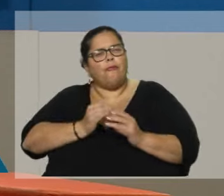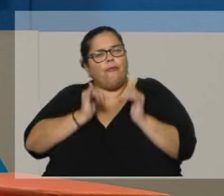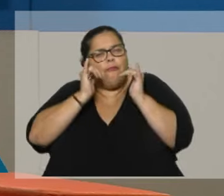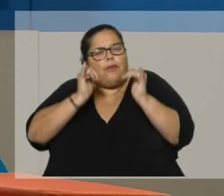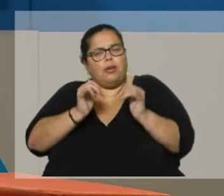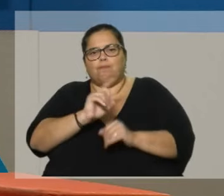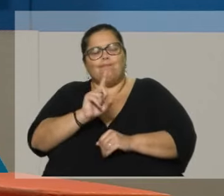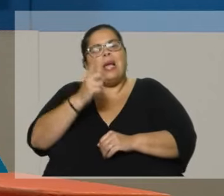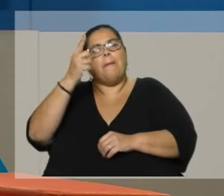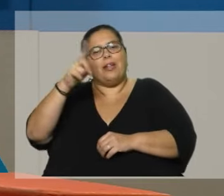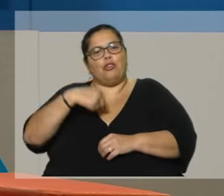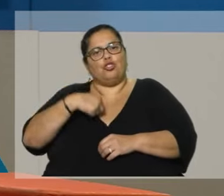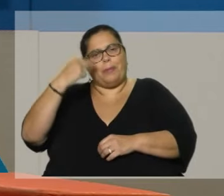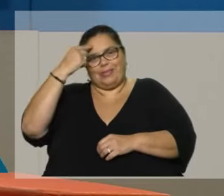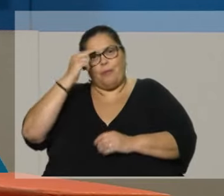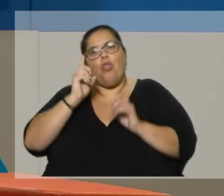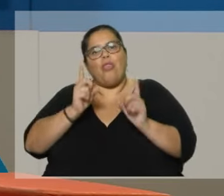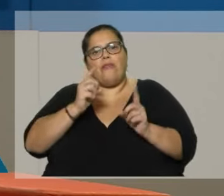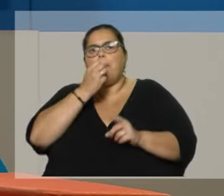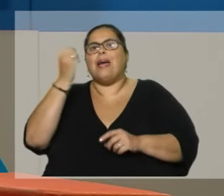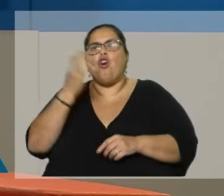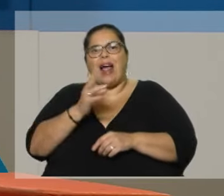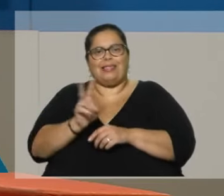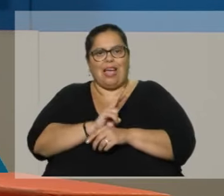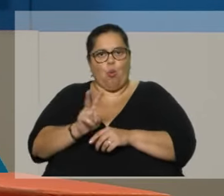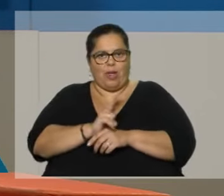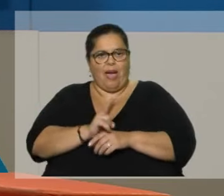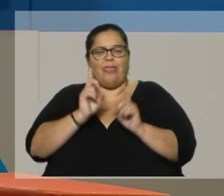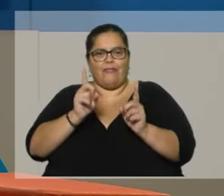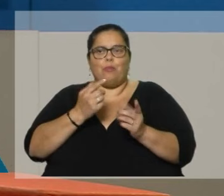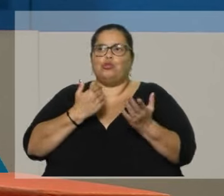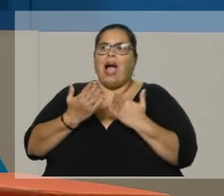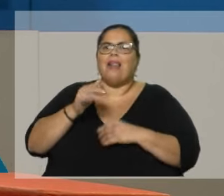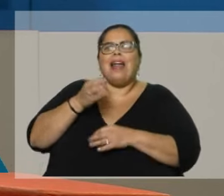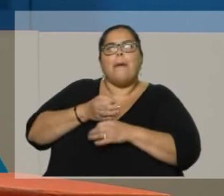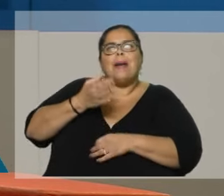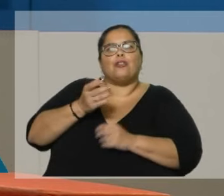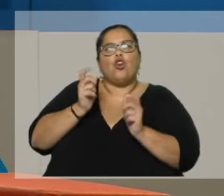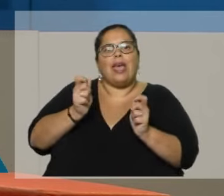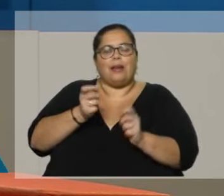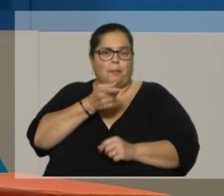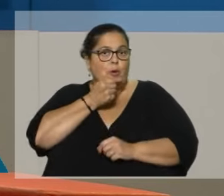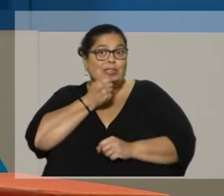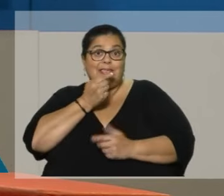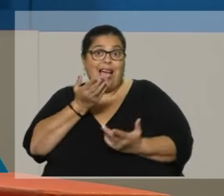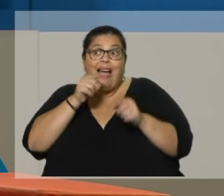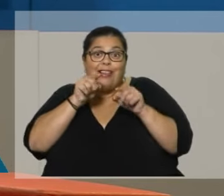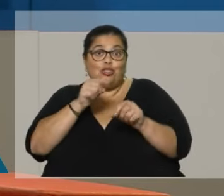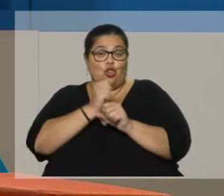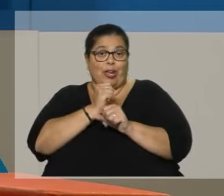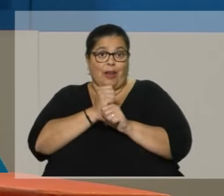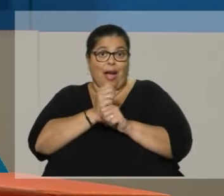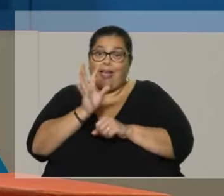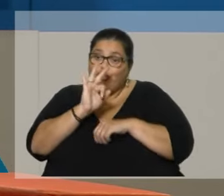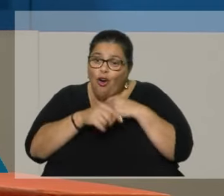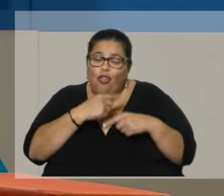Lo que sí somos conscientes es hay que mejorar la seguridad y tenemos que hablar con los expertos. ¿Y quiénes son los expertos? Los policías, que son los que trabajan día a día en